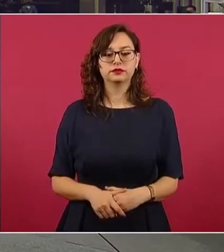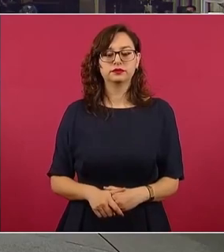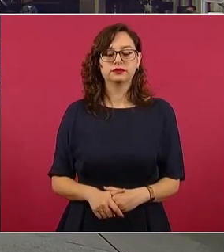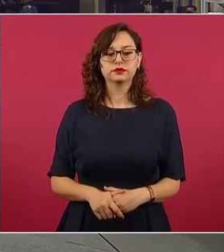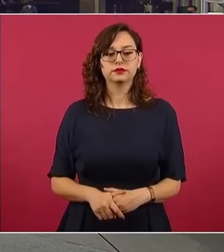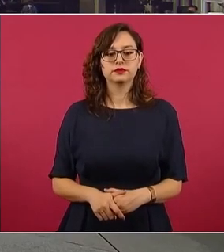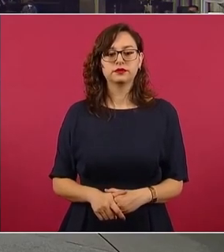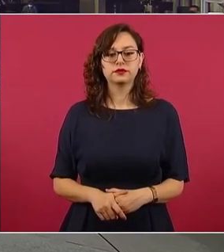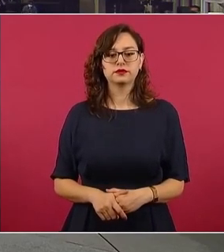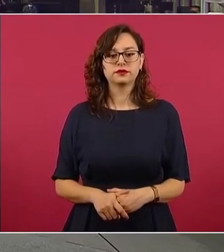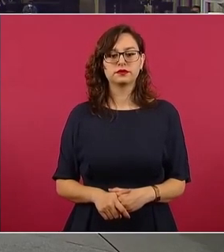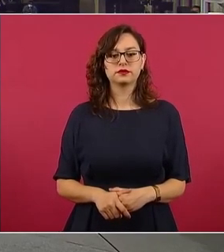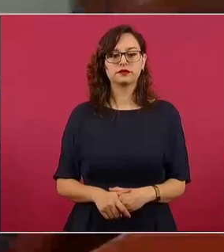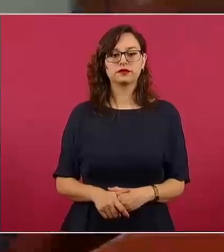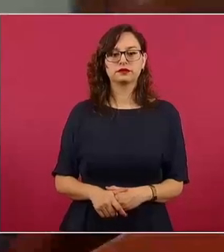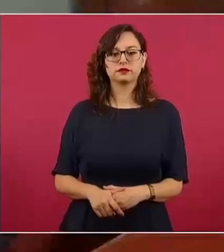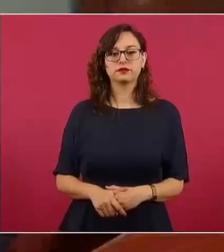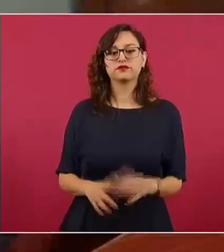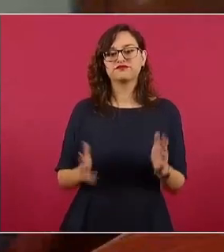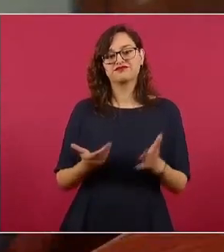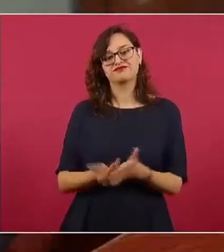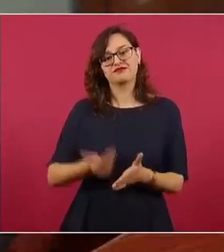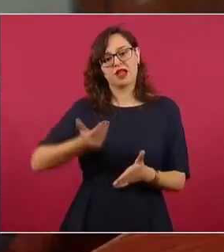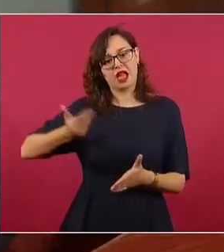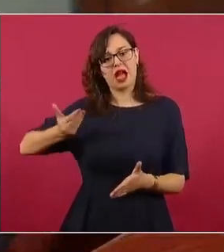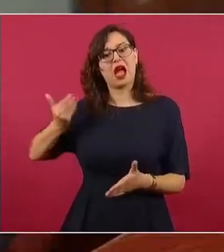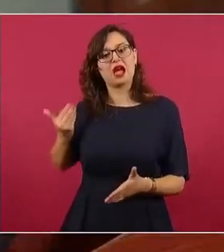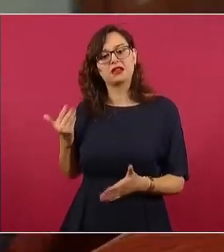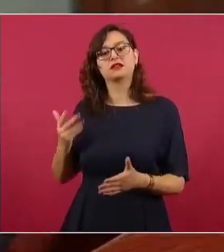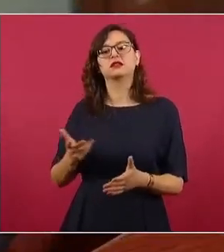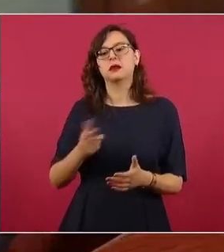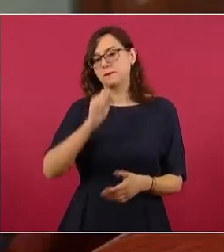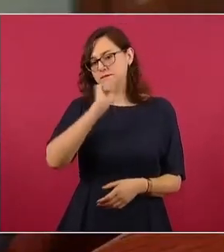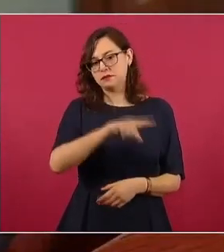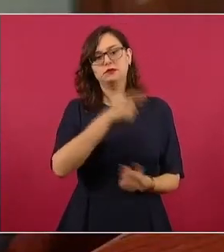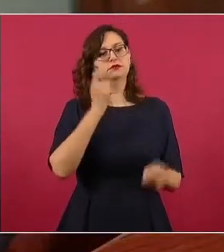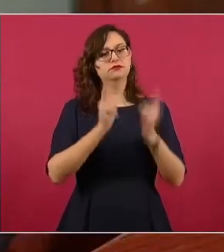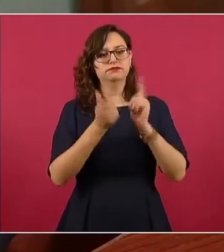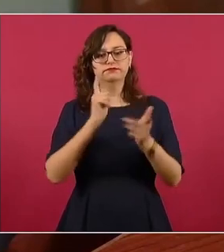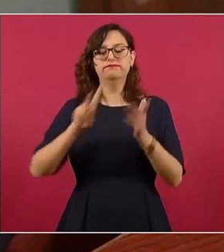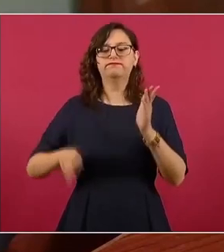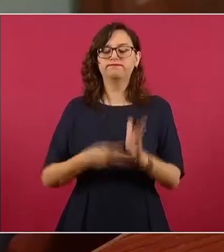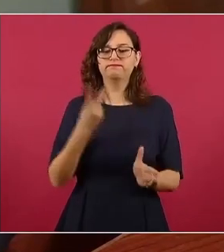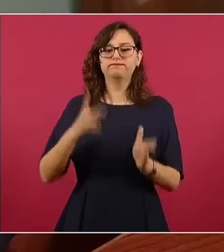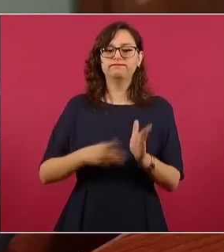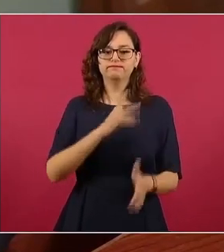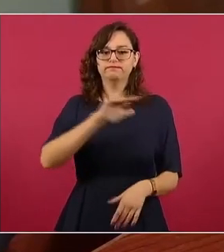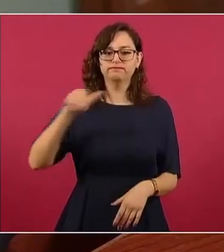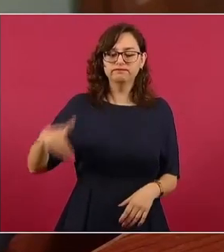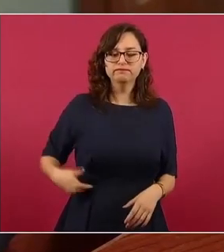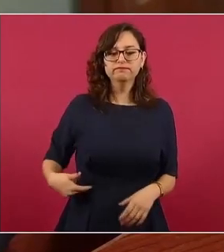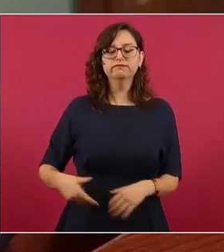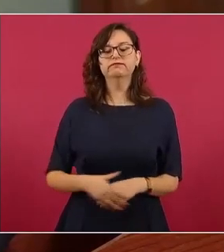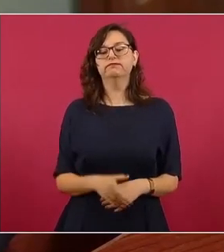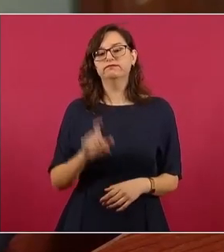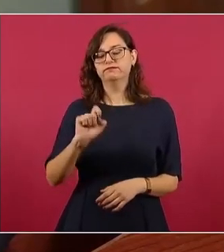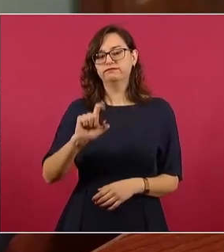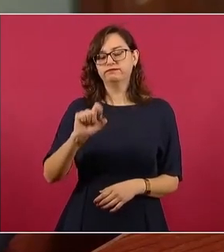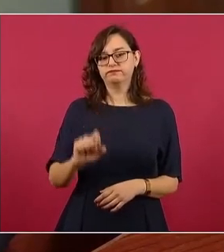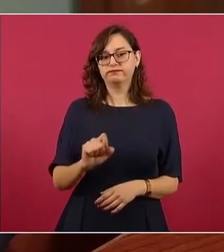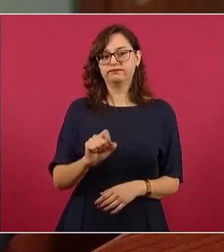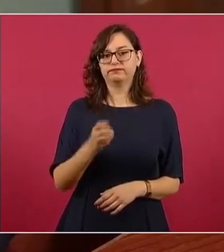Ha habido ya accidentes anteriores en San Antonio, Texas. Fue uno el 23 de julio de 2017,